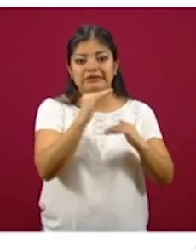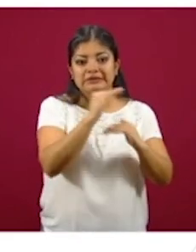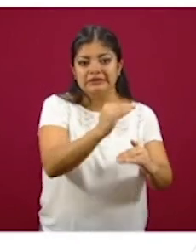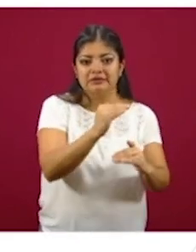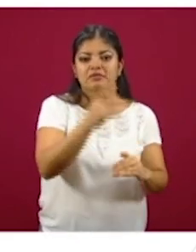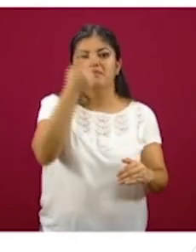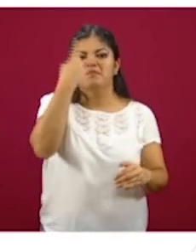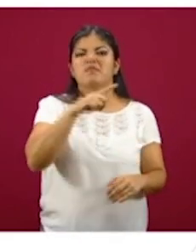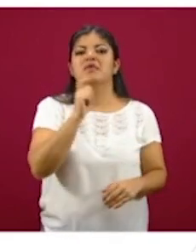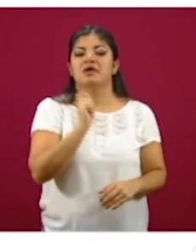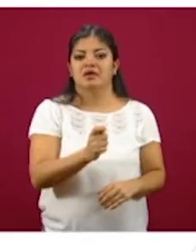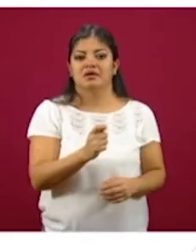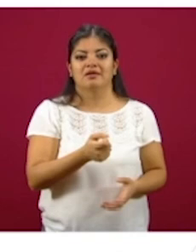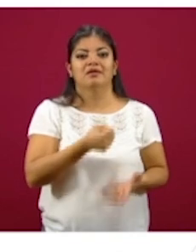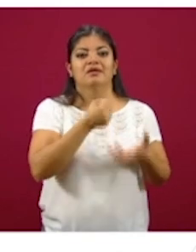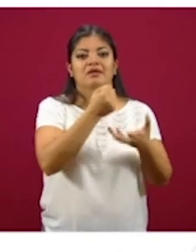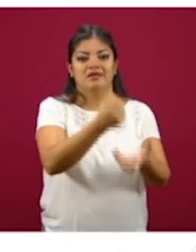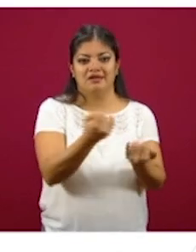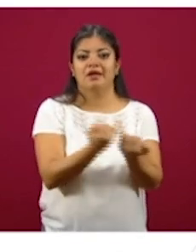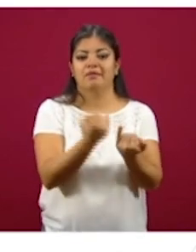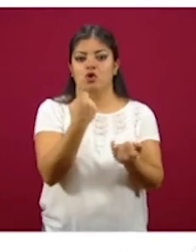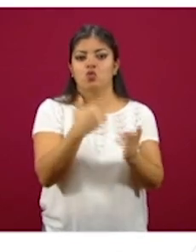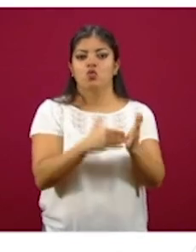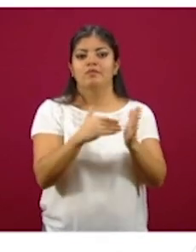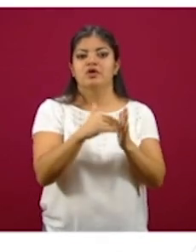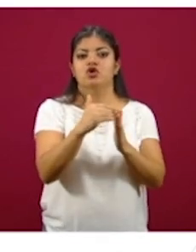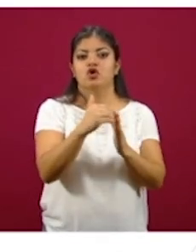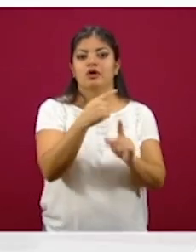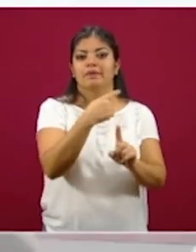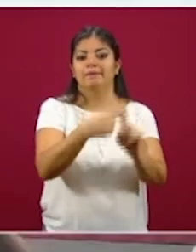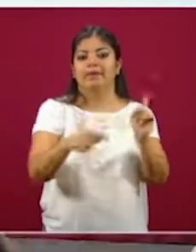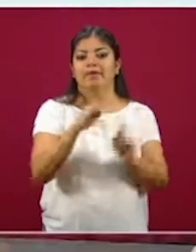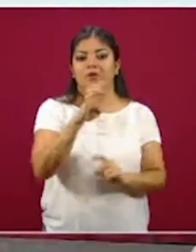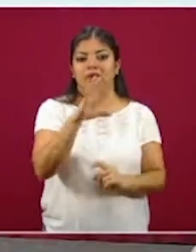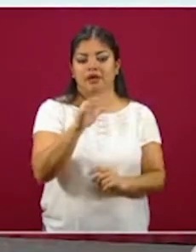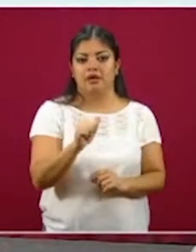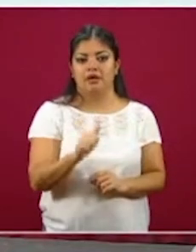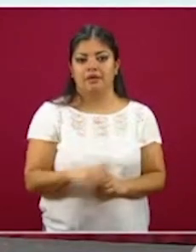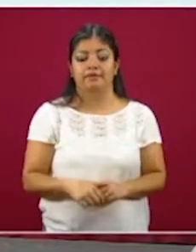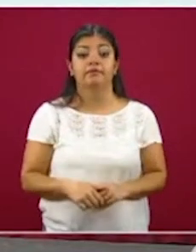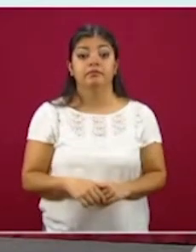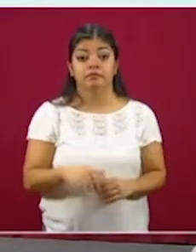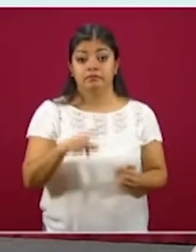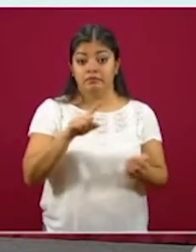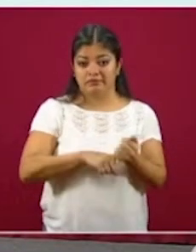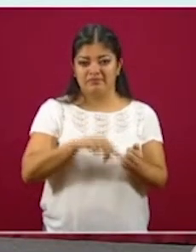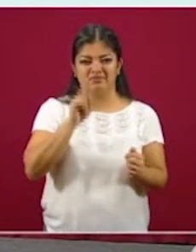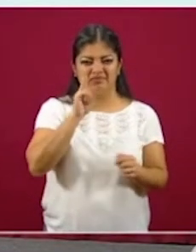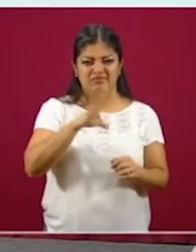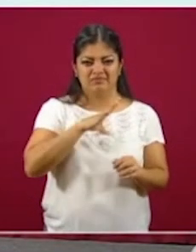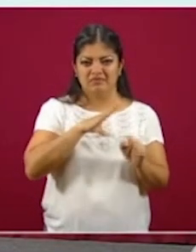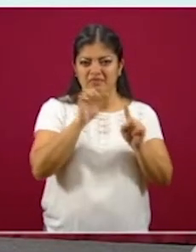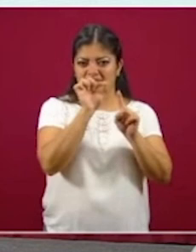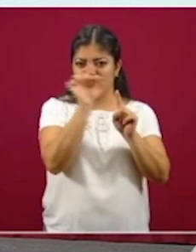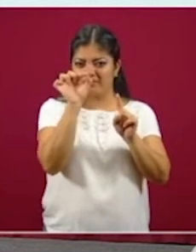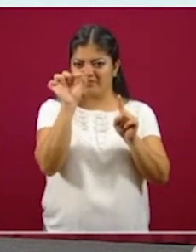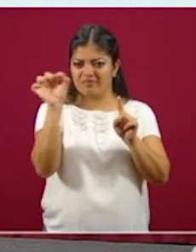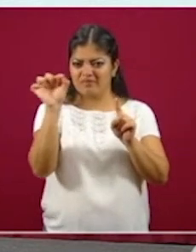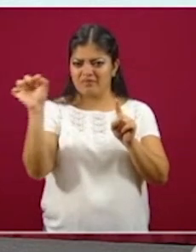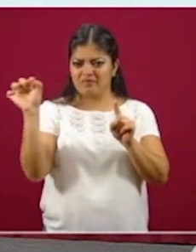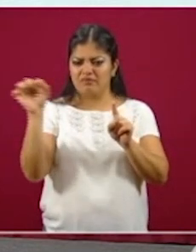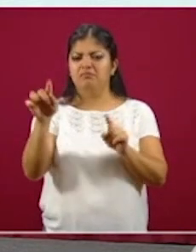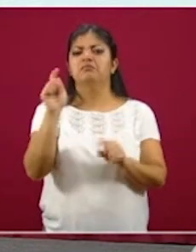dispersando un millón y medio de becas. Sin embargo, la línea punteada que ustedes pueden ver